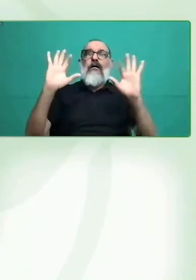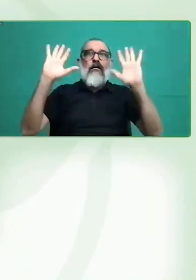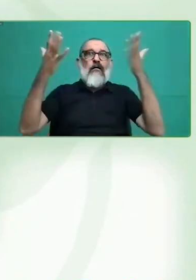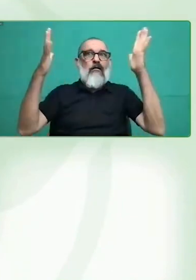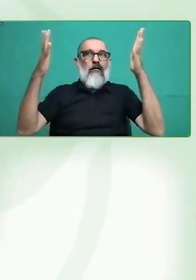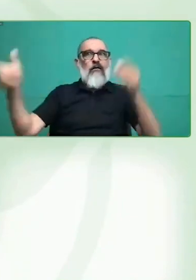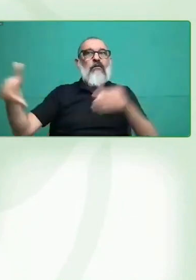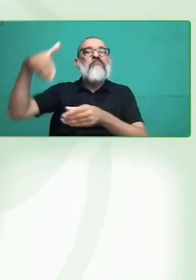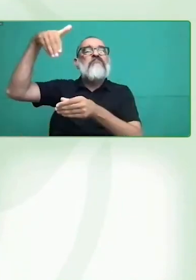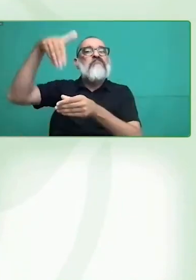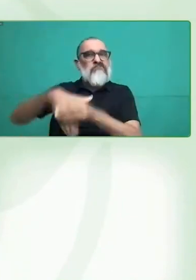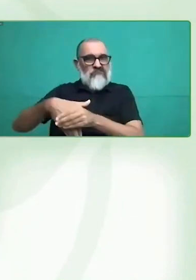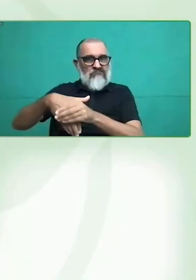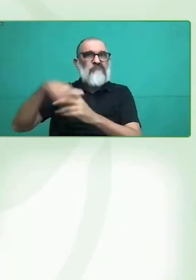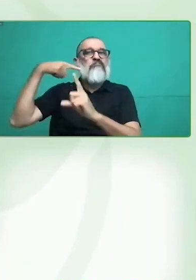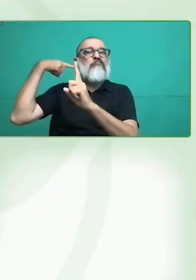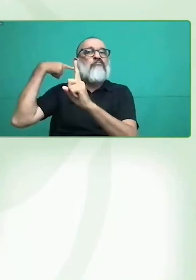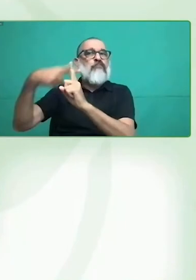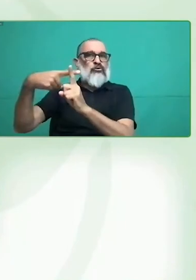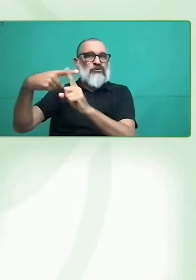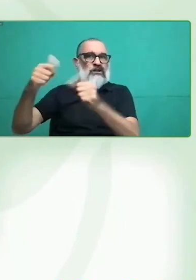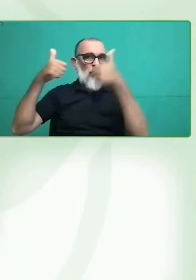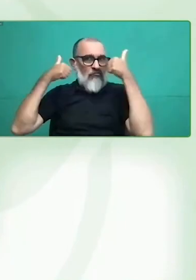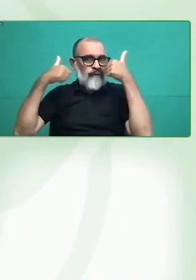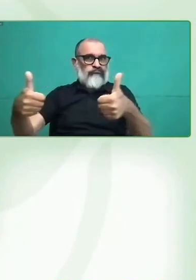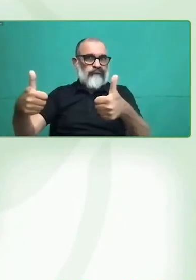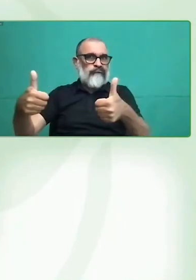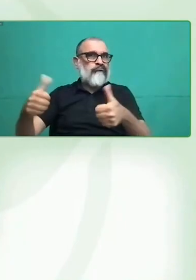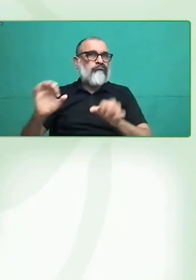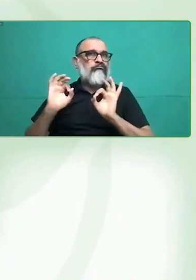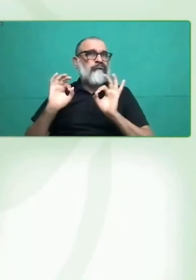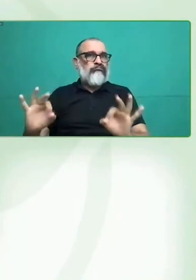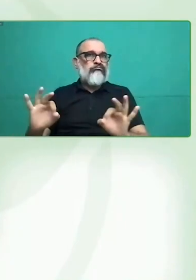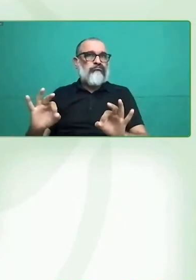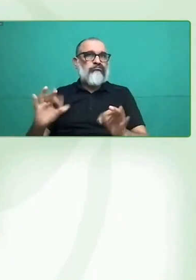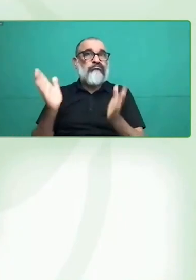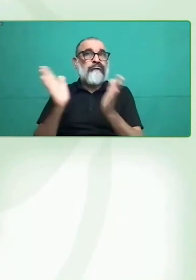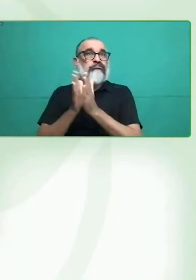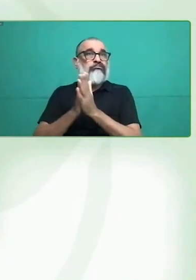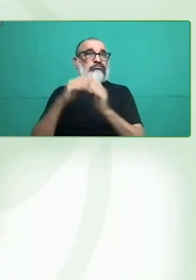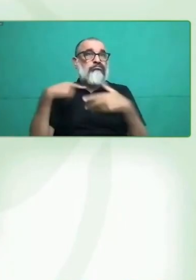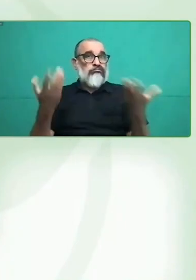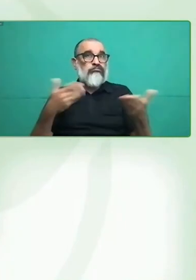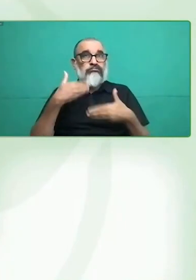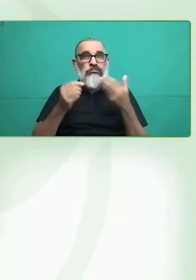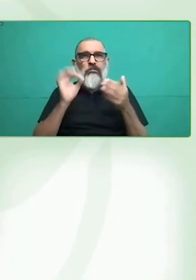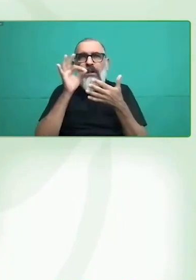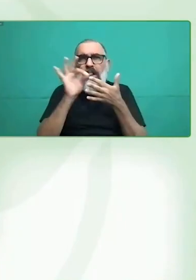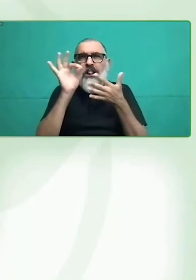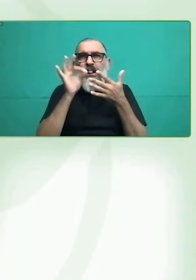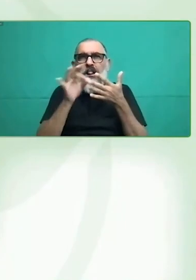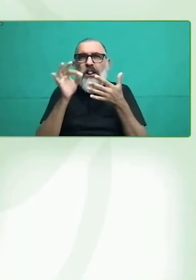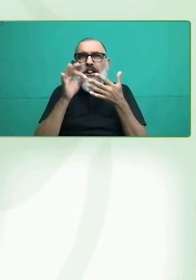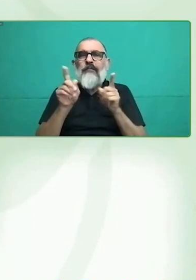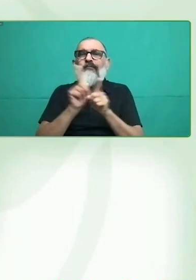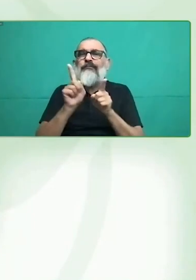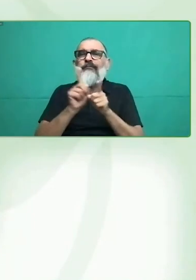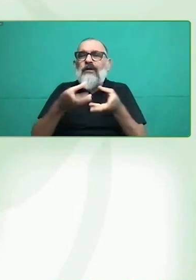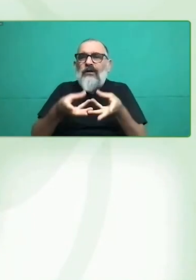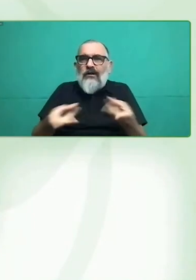Gracias, Caro. Yo creo que hoy día, como organización de la sociedad civil, yo hago la pregunta y yo misma la respondo.